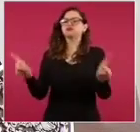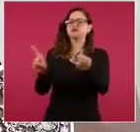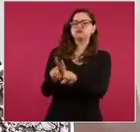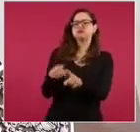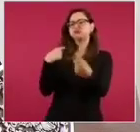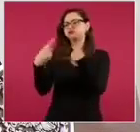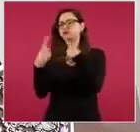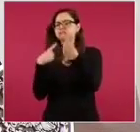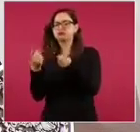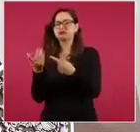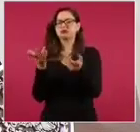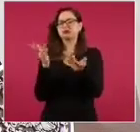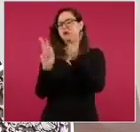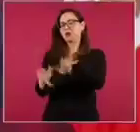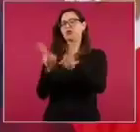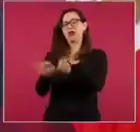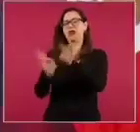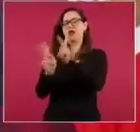convenido.